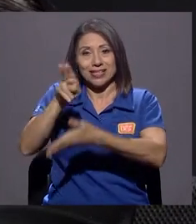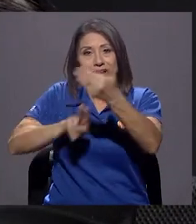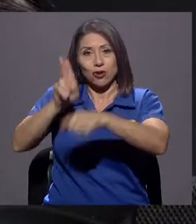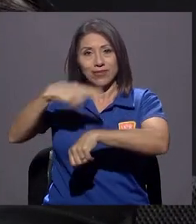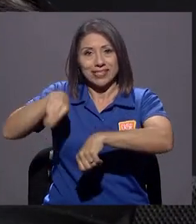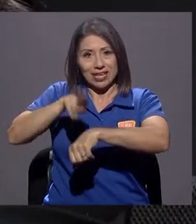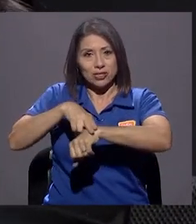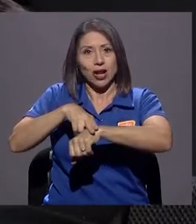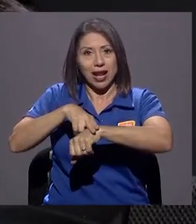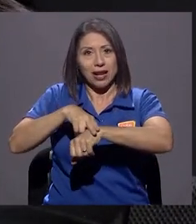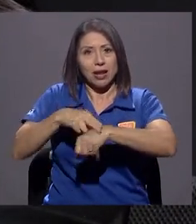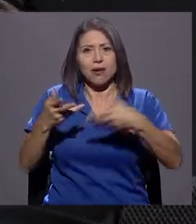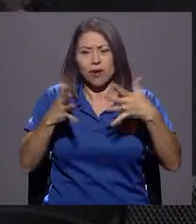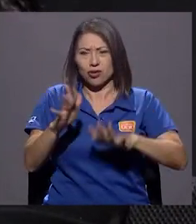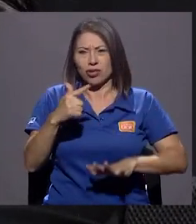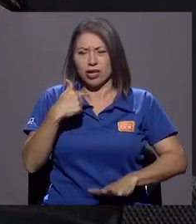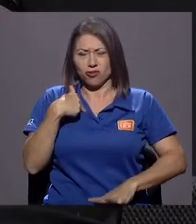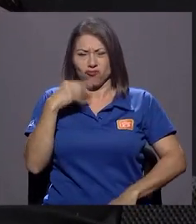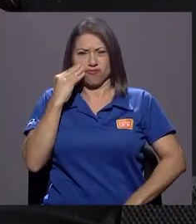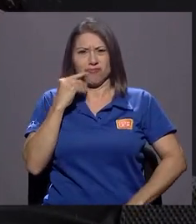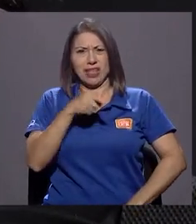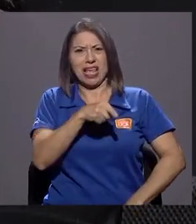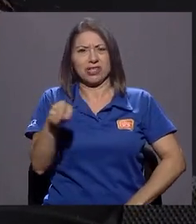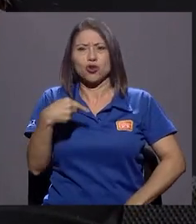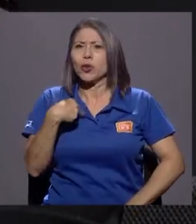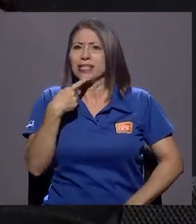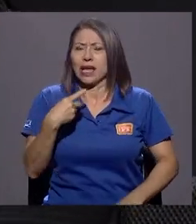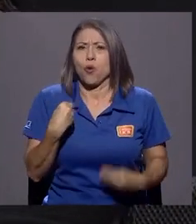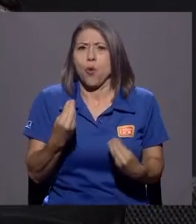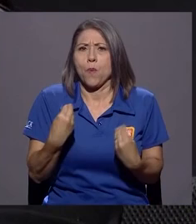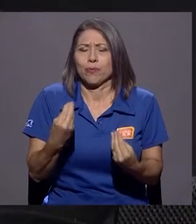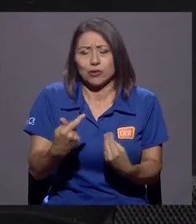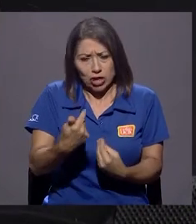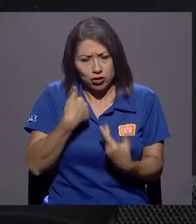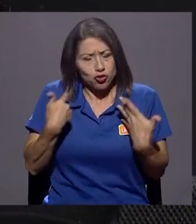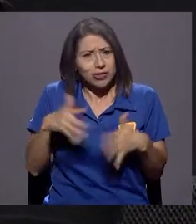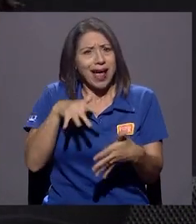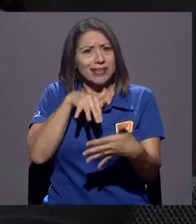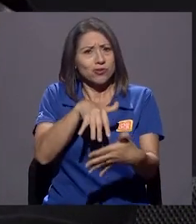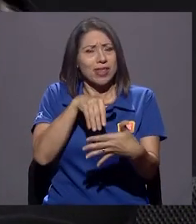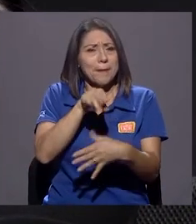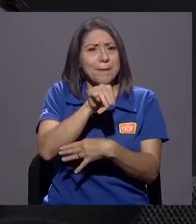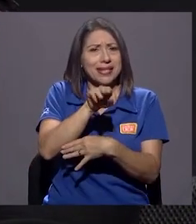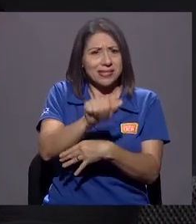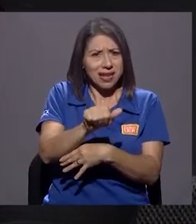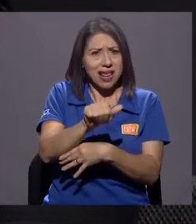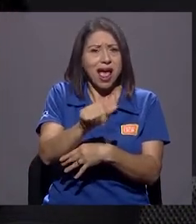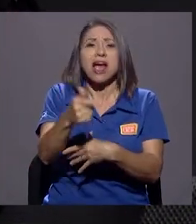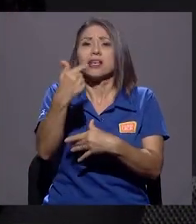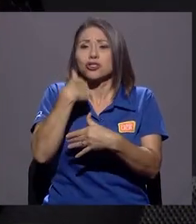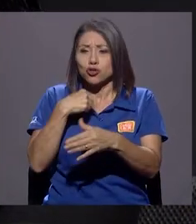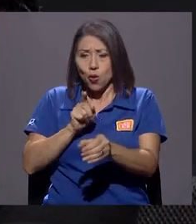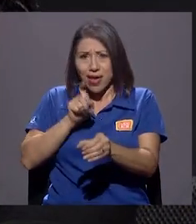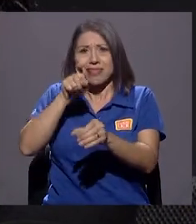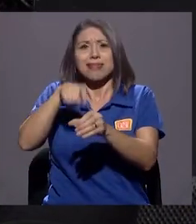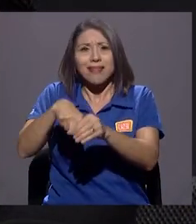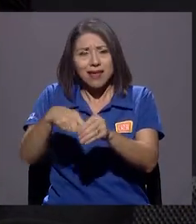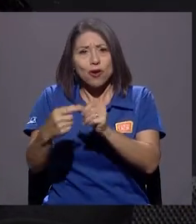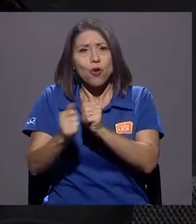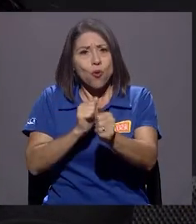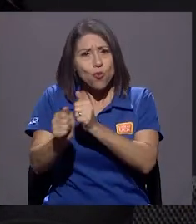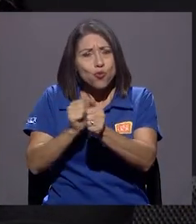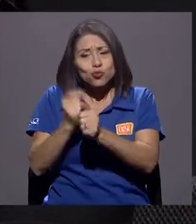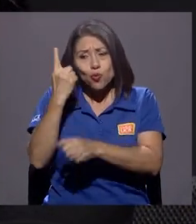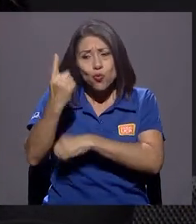cuando ya yo estoy viviendo esto, yo digo, ¿cómo es posible que si yo tengo mi maestría, entré a través de este concurso que implicó